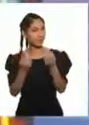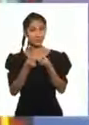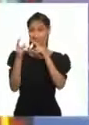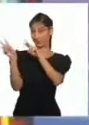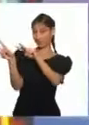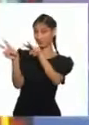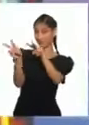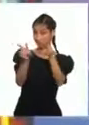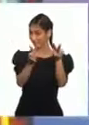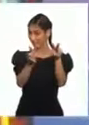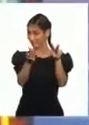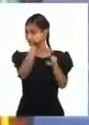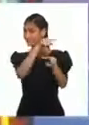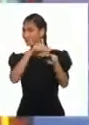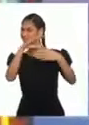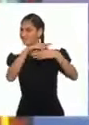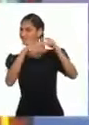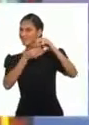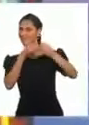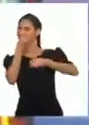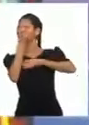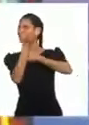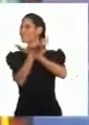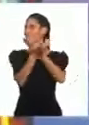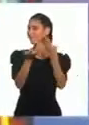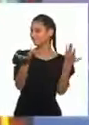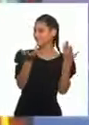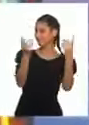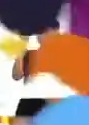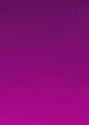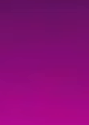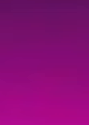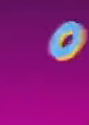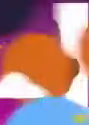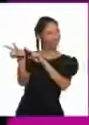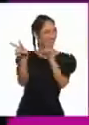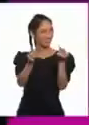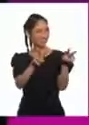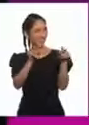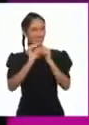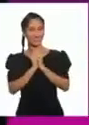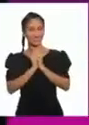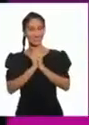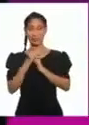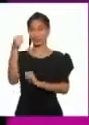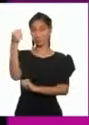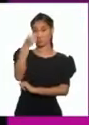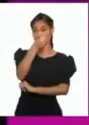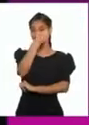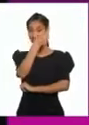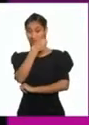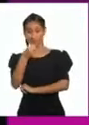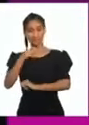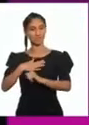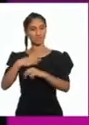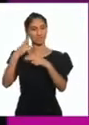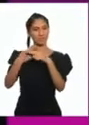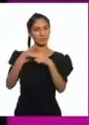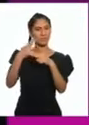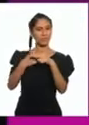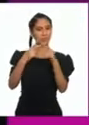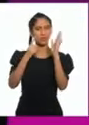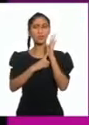Veamos qué nos cuentan ellos a través de este video. Mi nombre se